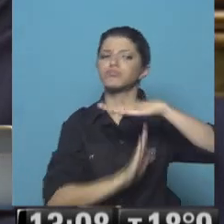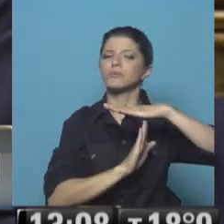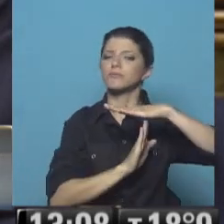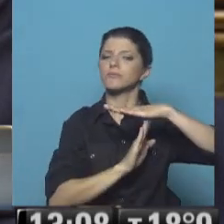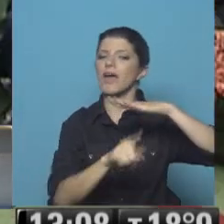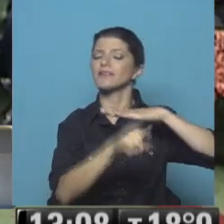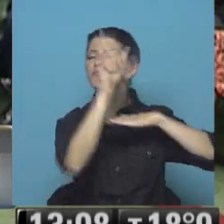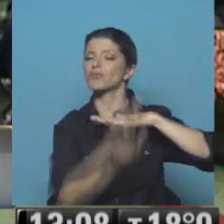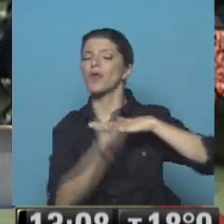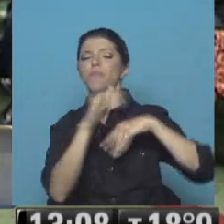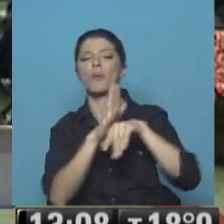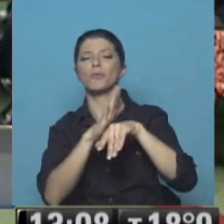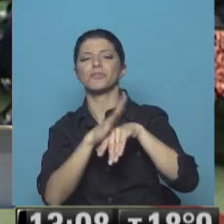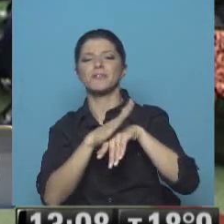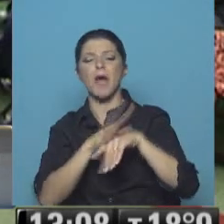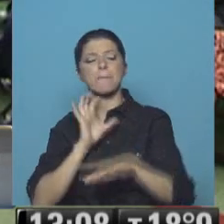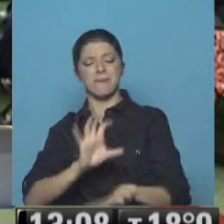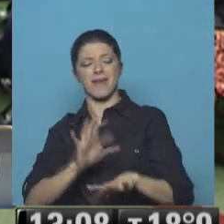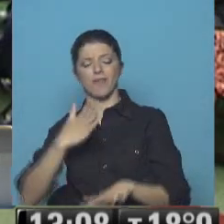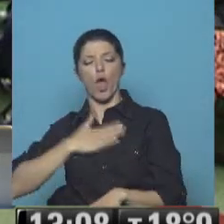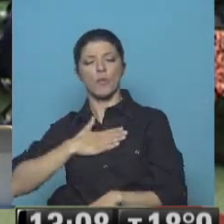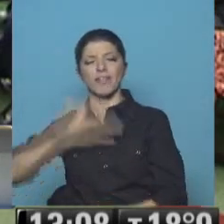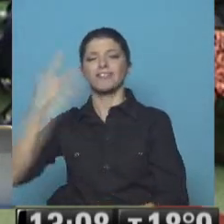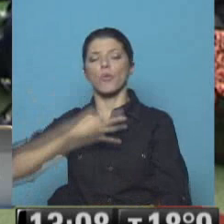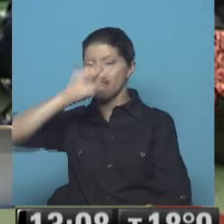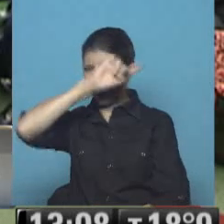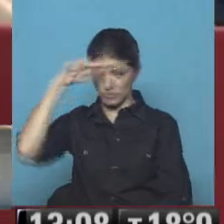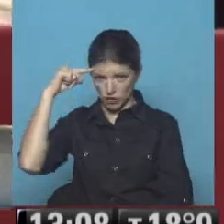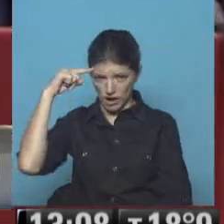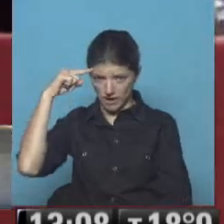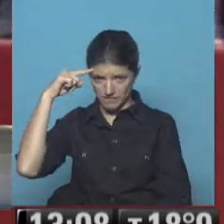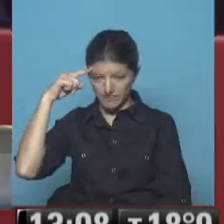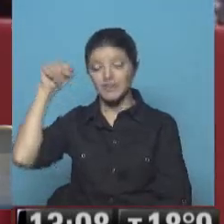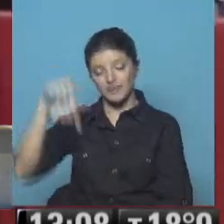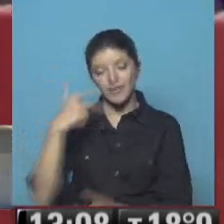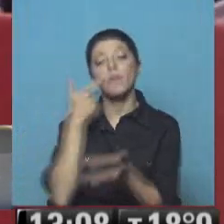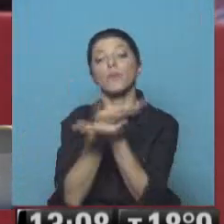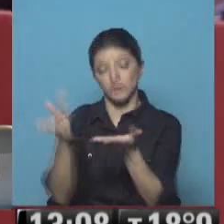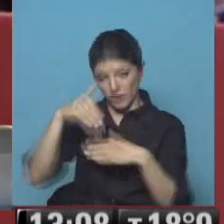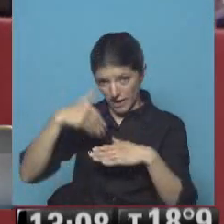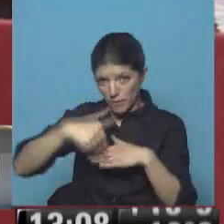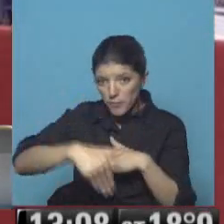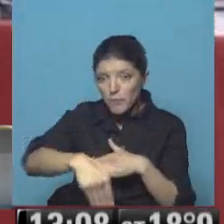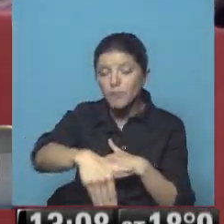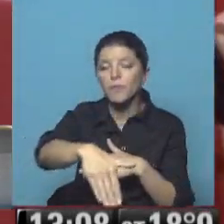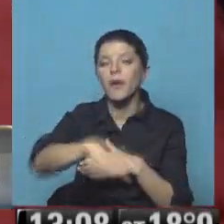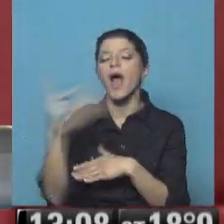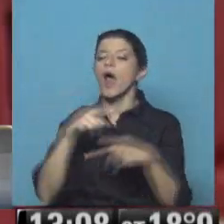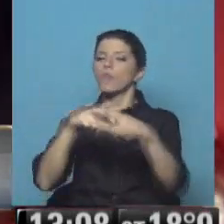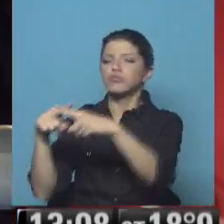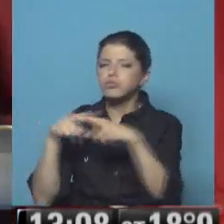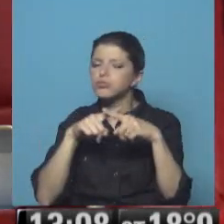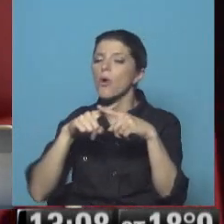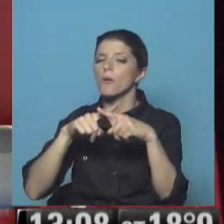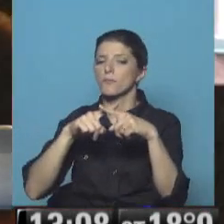como una amenaza a nuestra seguridad nacional señalando el rumbo que de ahora en más tendrá la discusión política